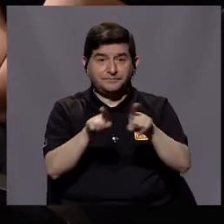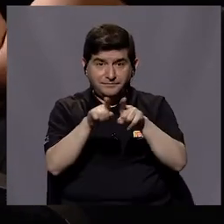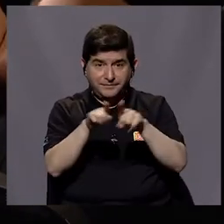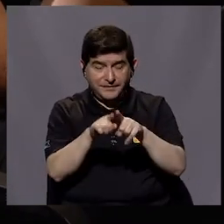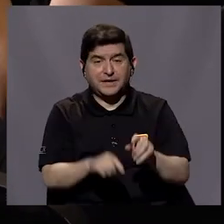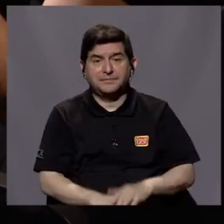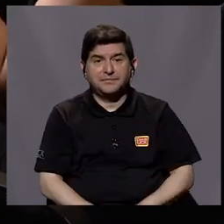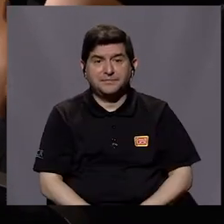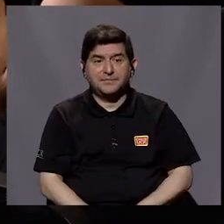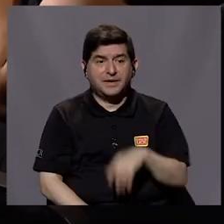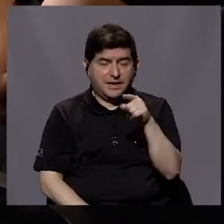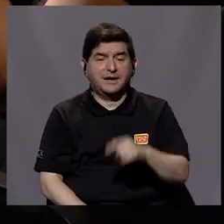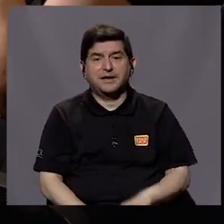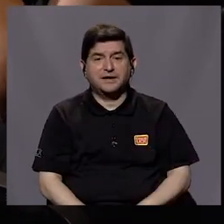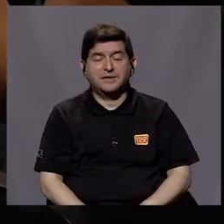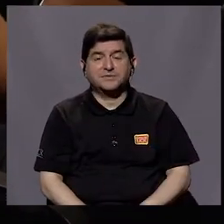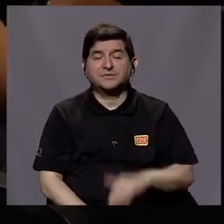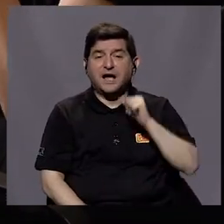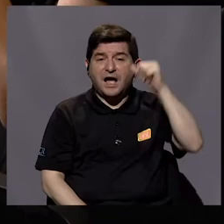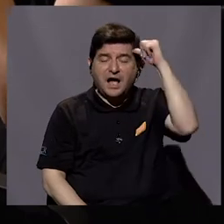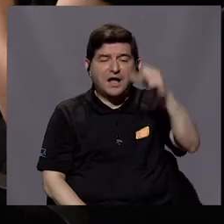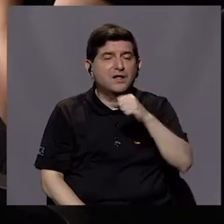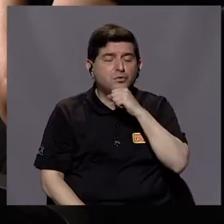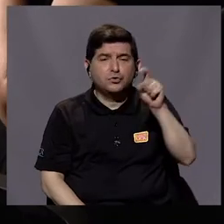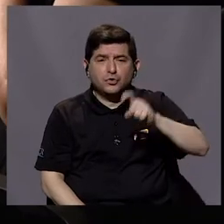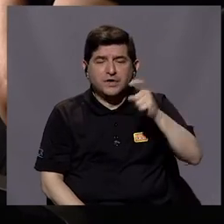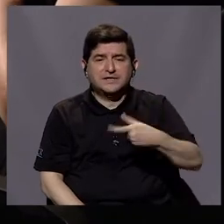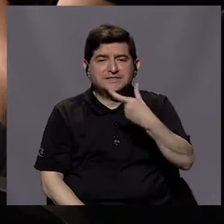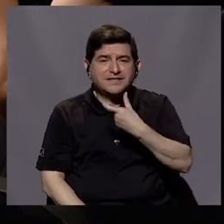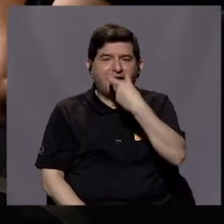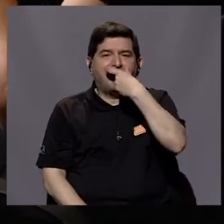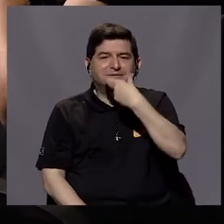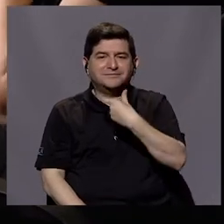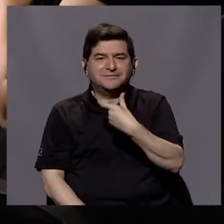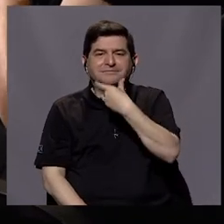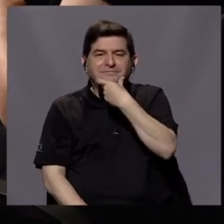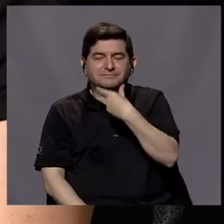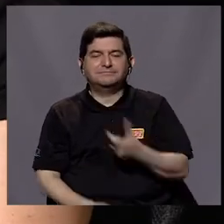lo vi. Se les han, por ejemplo, puesto prótesis a los adultos mayores que así lo han requerido.